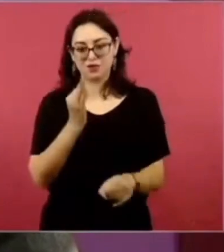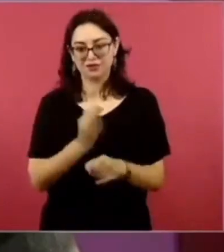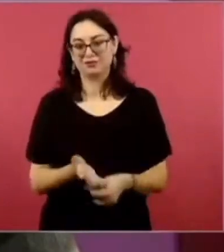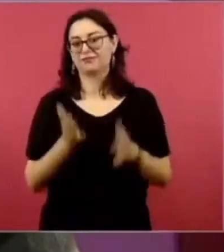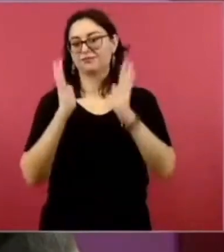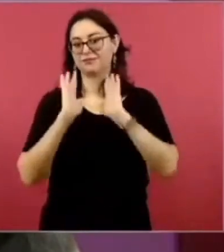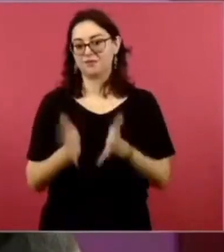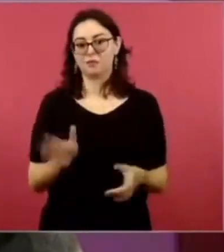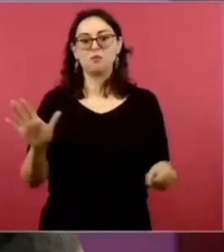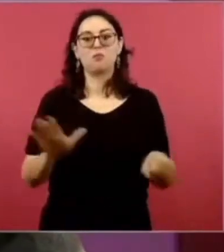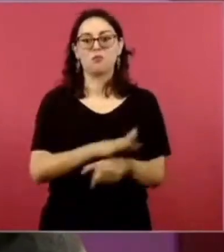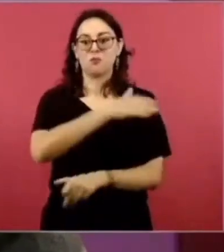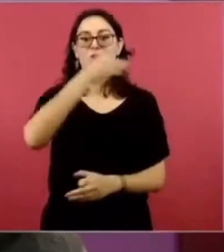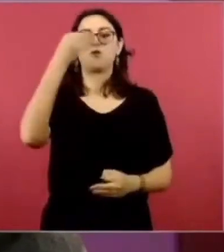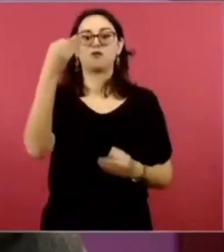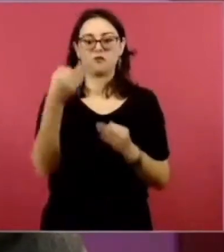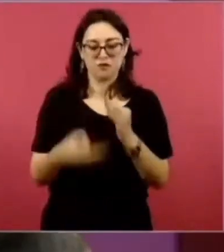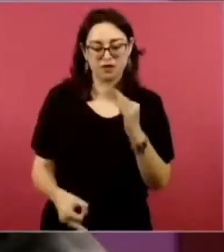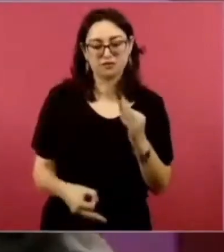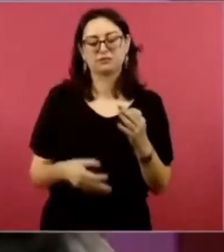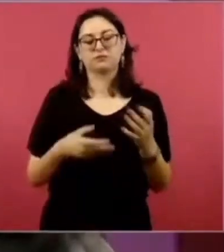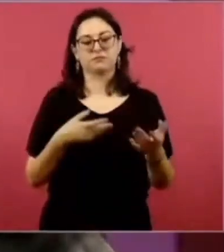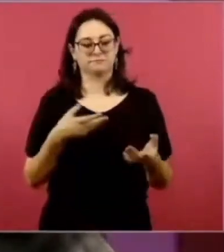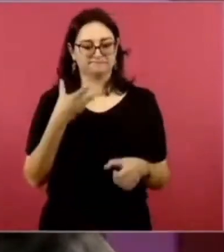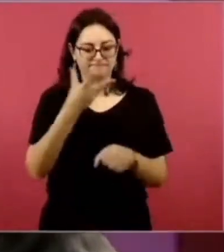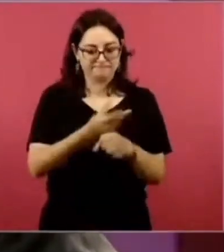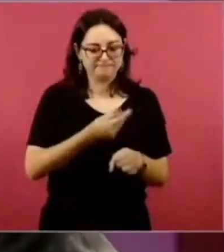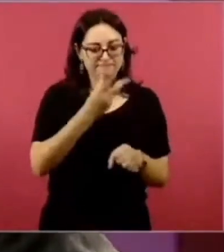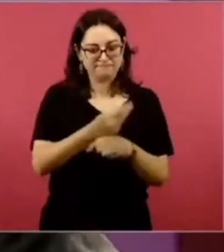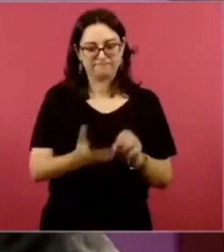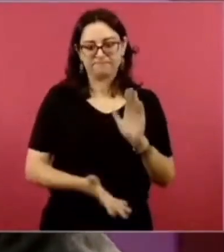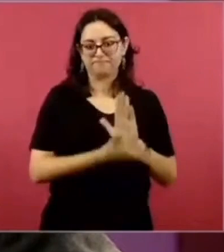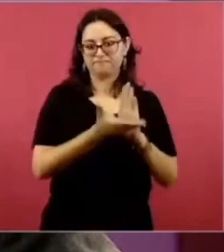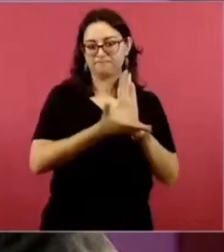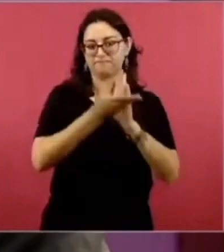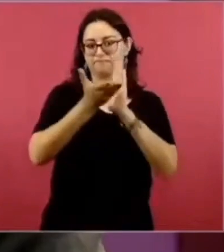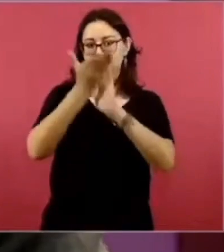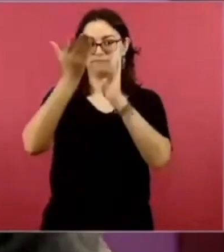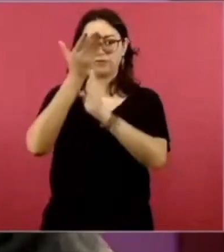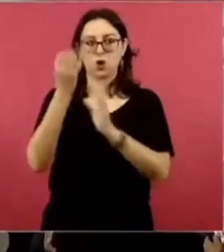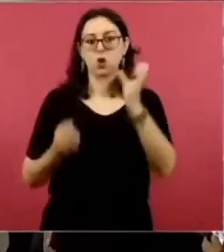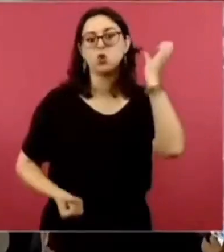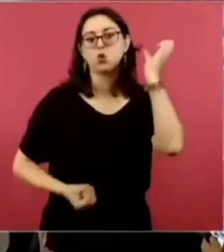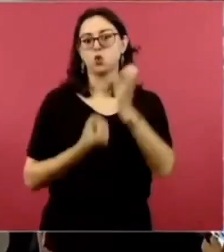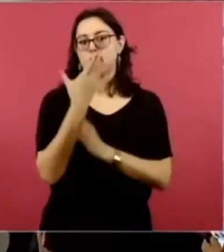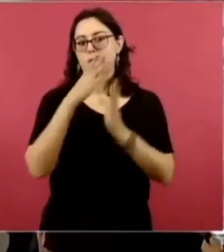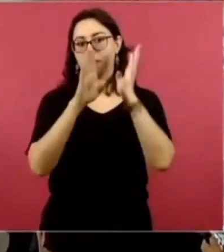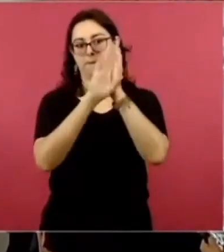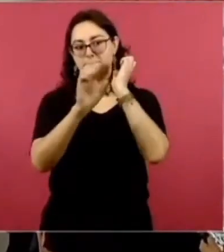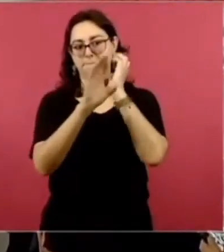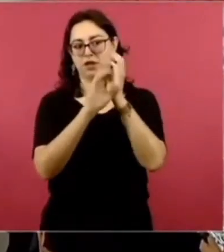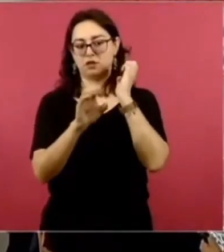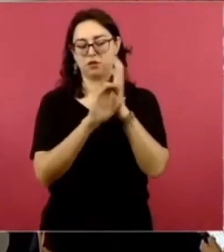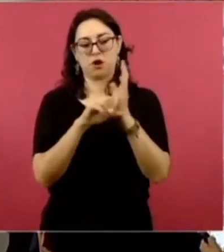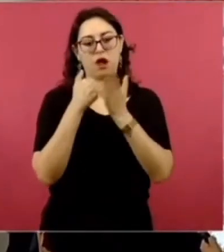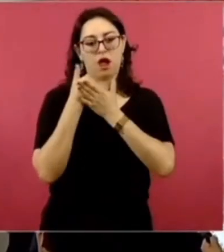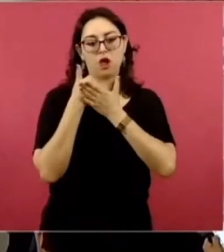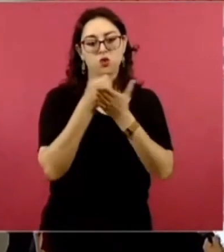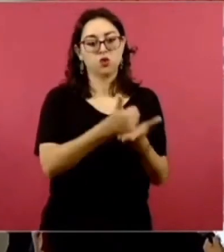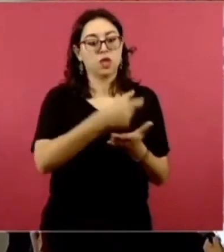poder introducir el sistema y poder beneficiar a las millones de personas que se trasladan desde la zona